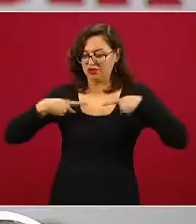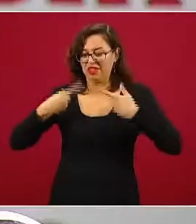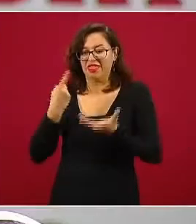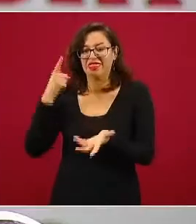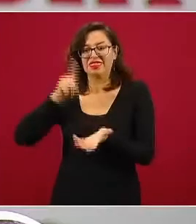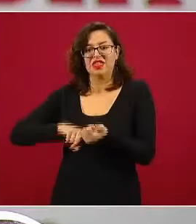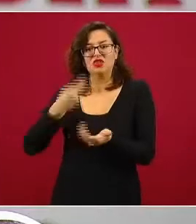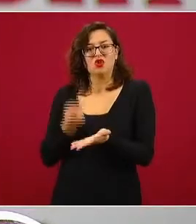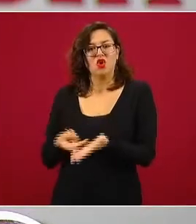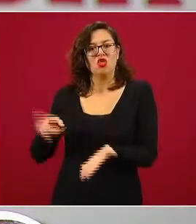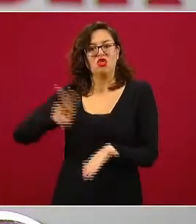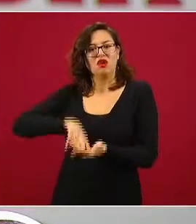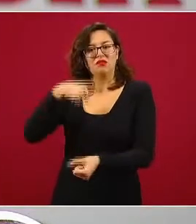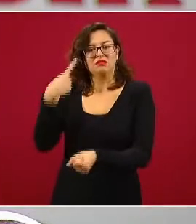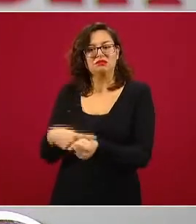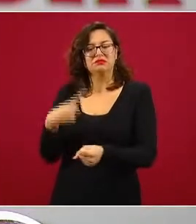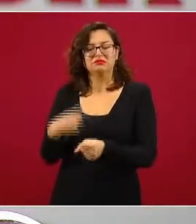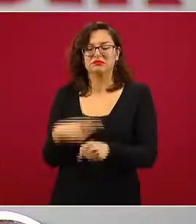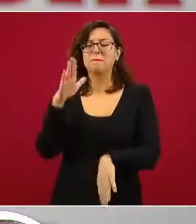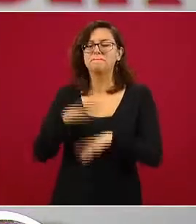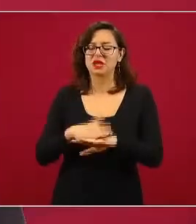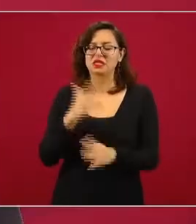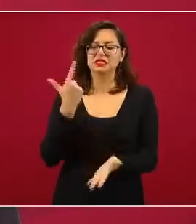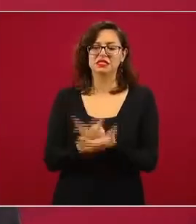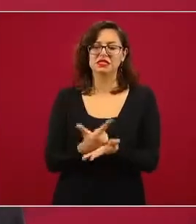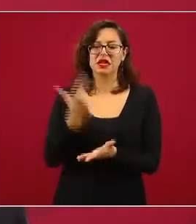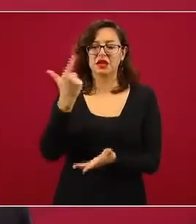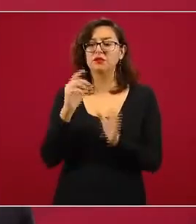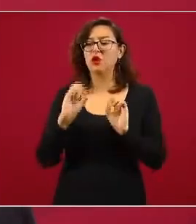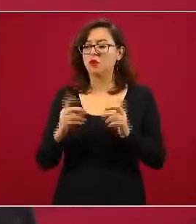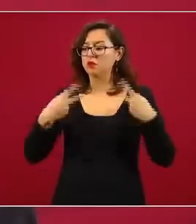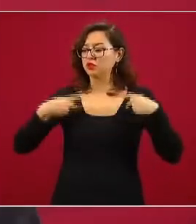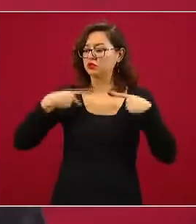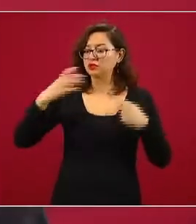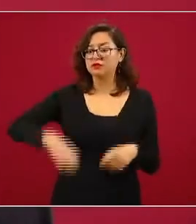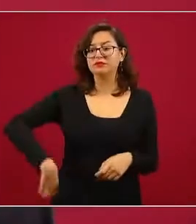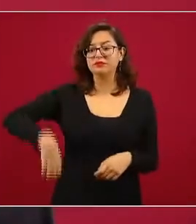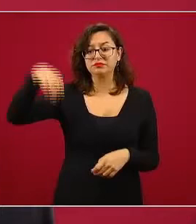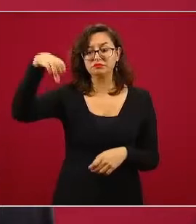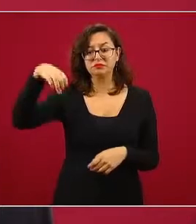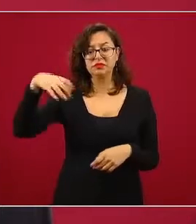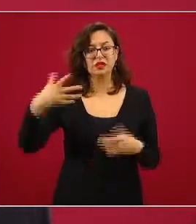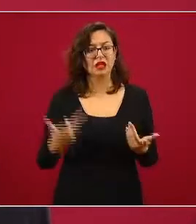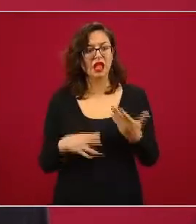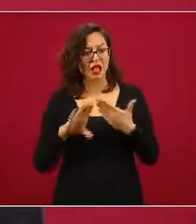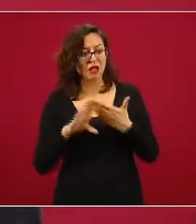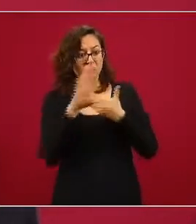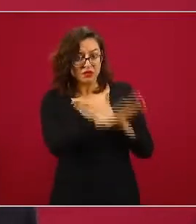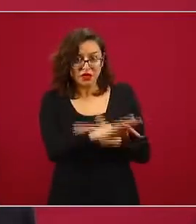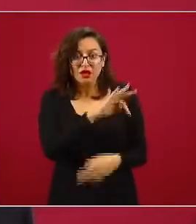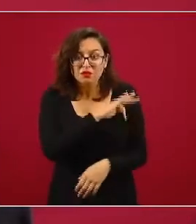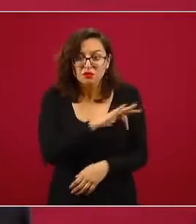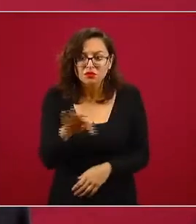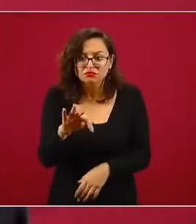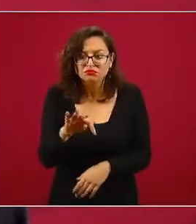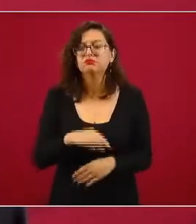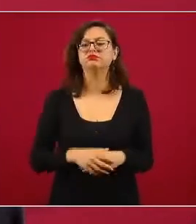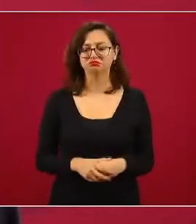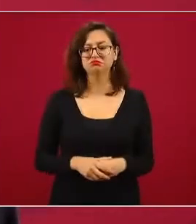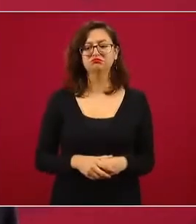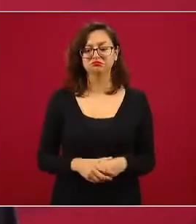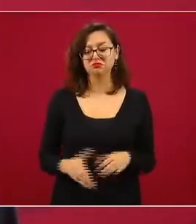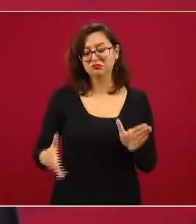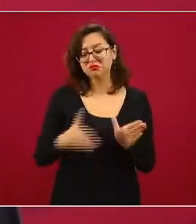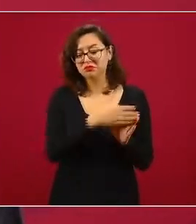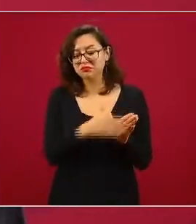por la edad. ¿Y eso se puede prevenir? Sí, en el corto plazo cuidando de nuestros